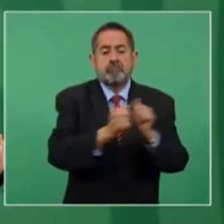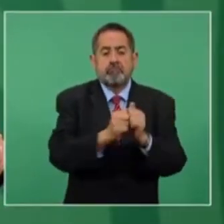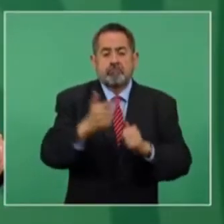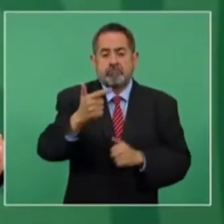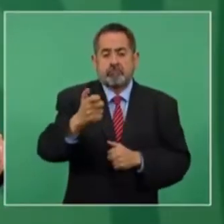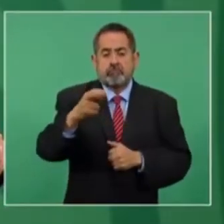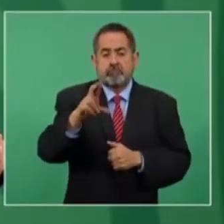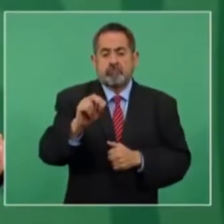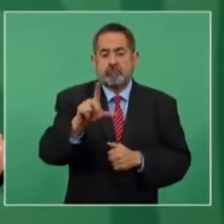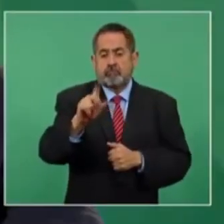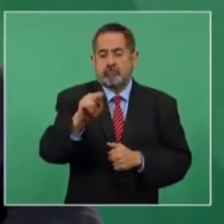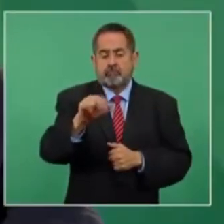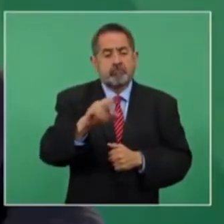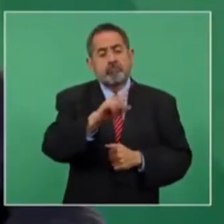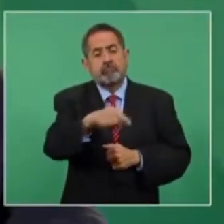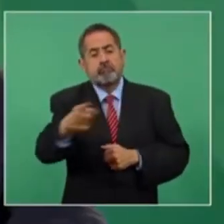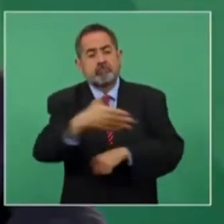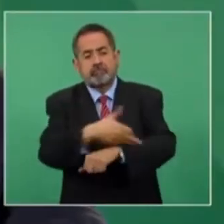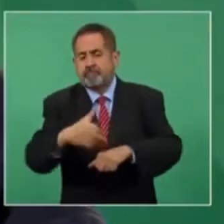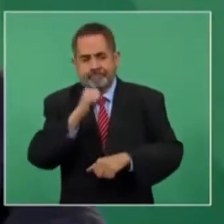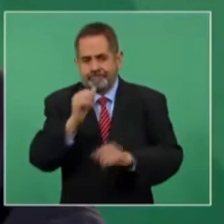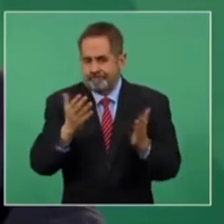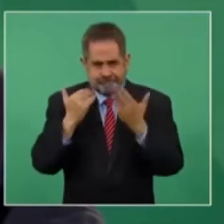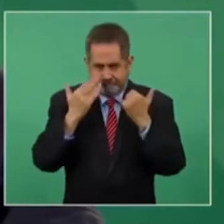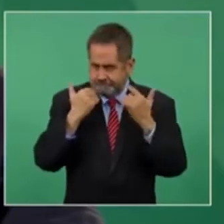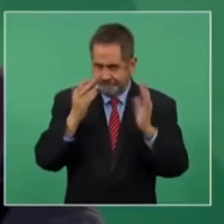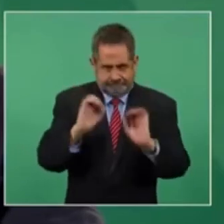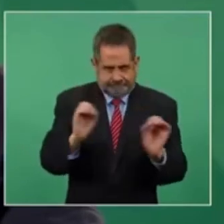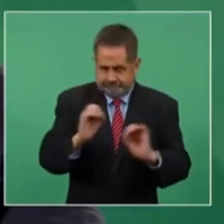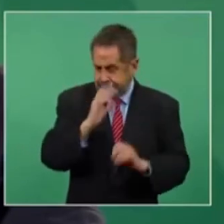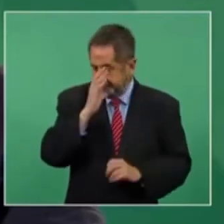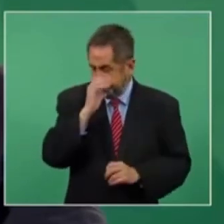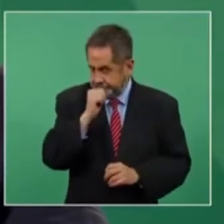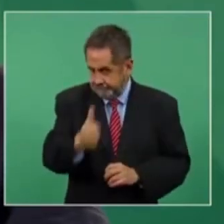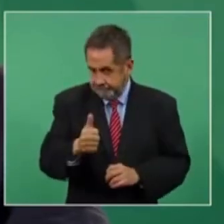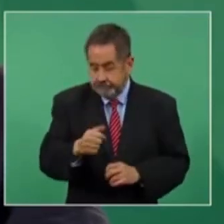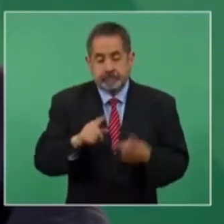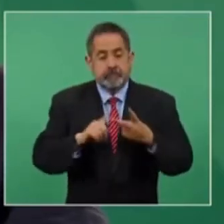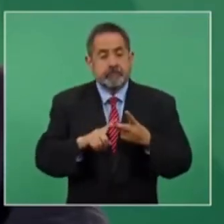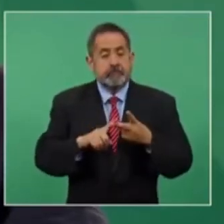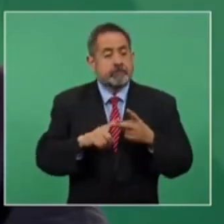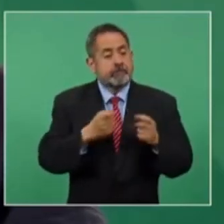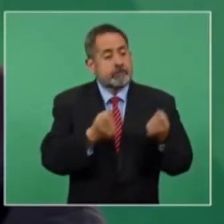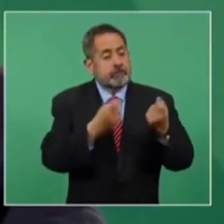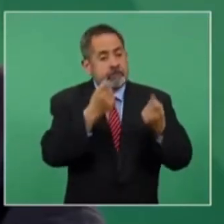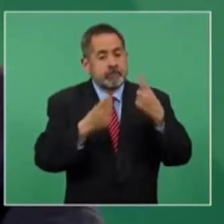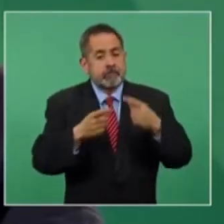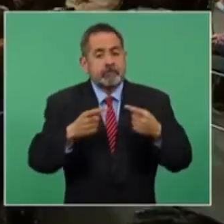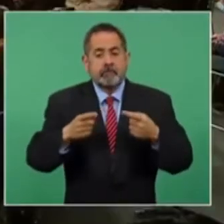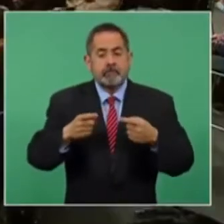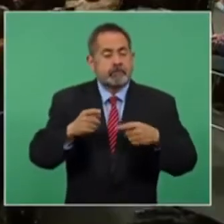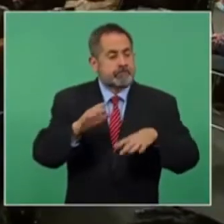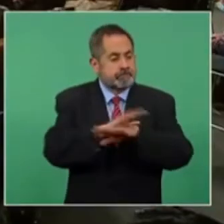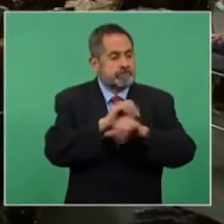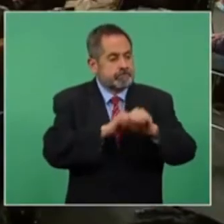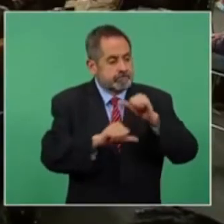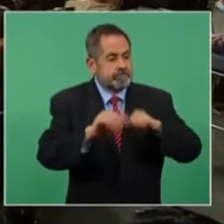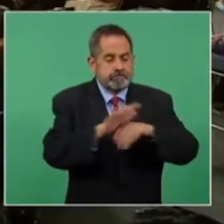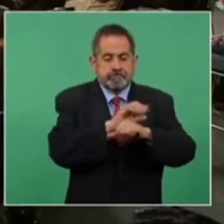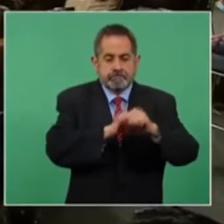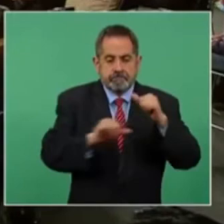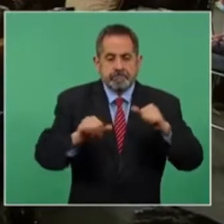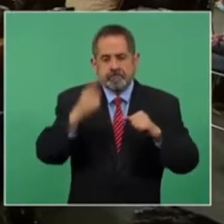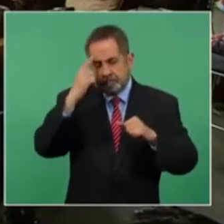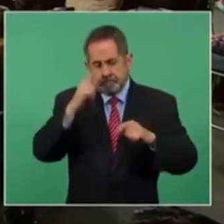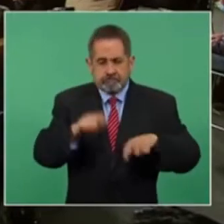Berseluno o alumnos familiares. Y hemos iniciado un proceso de sustitución gradual de los servicios para que estos